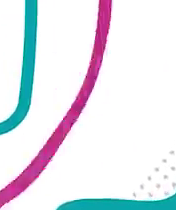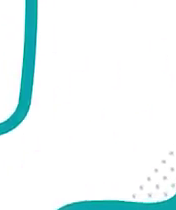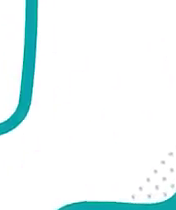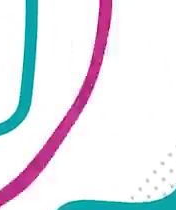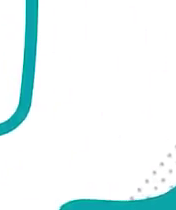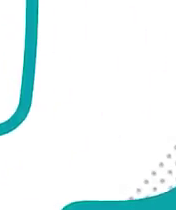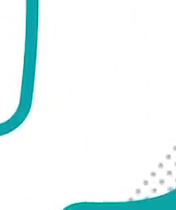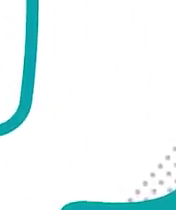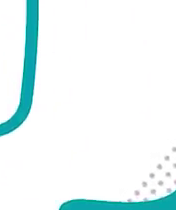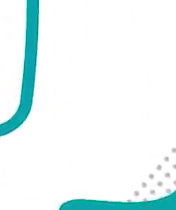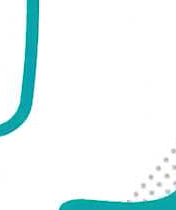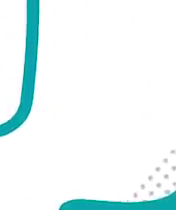¡Gracias! ¡Gracias! ¡Gracias! ¡Gracias! ¡Gracias!